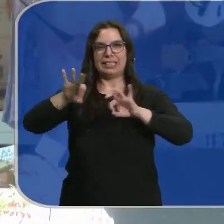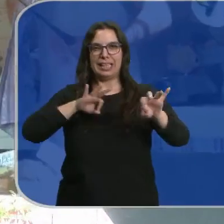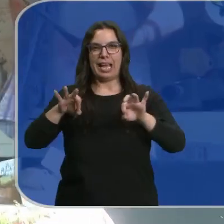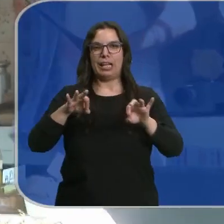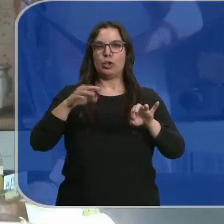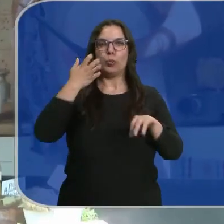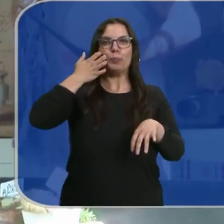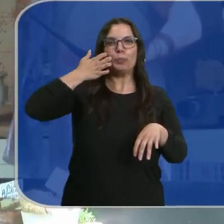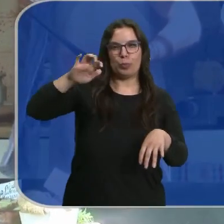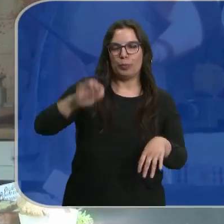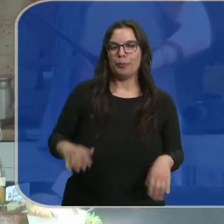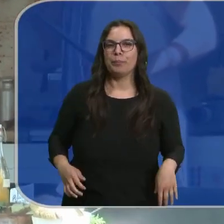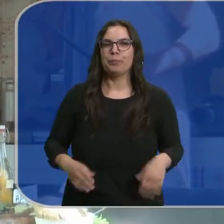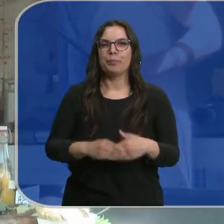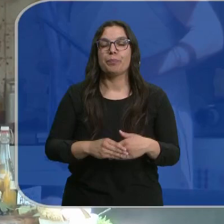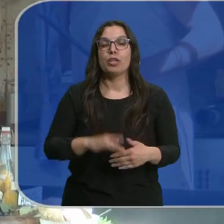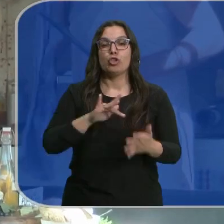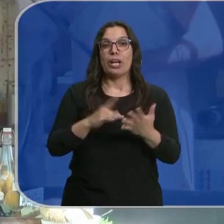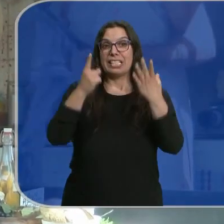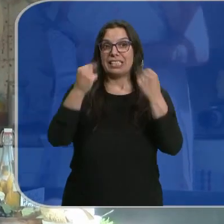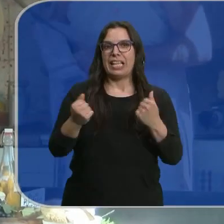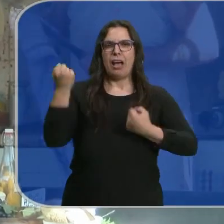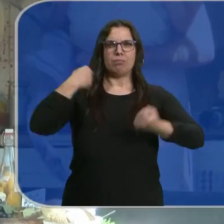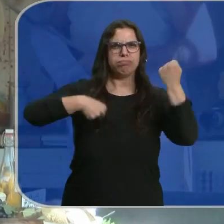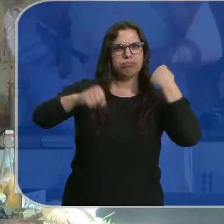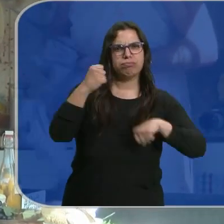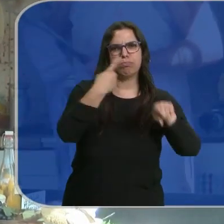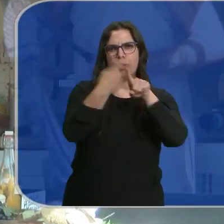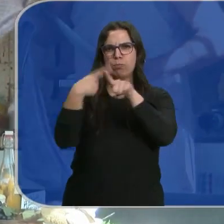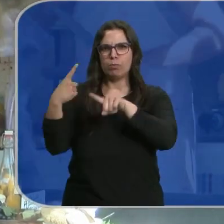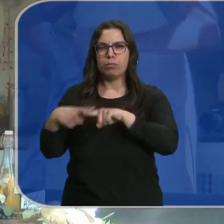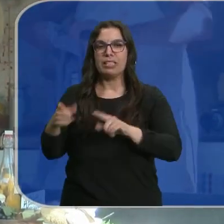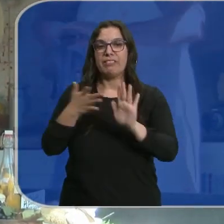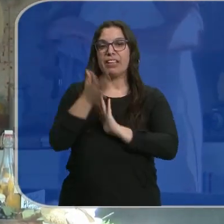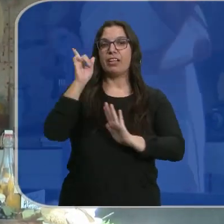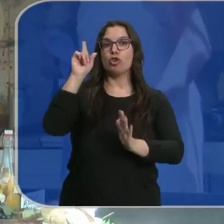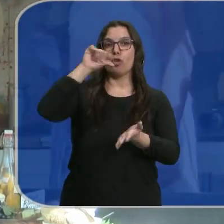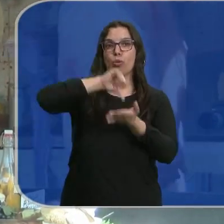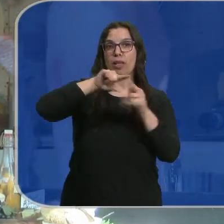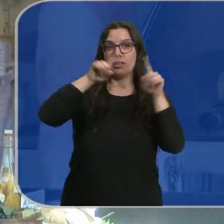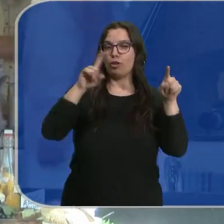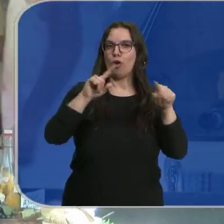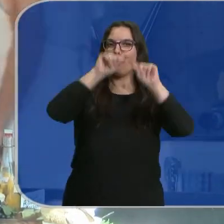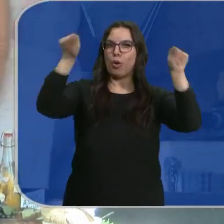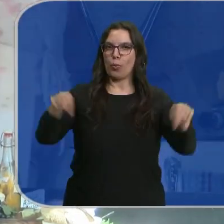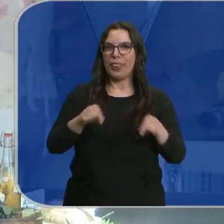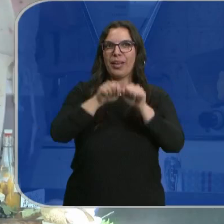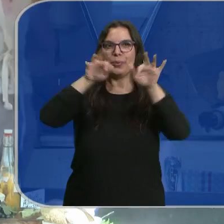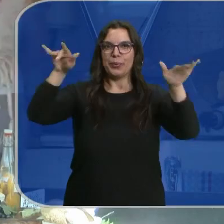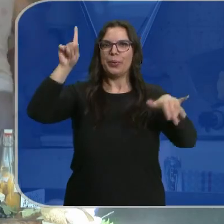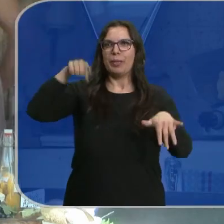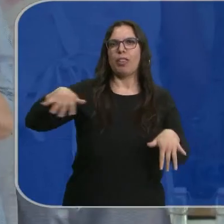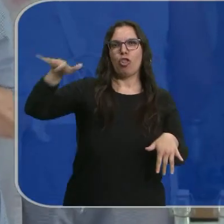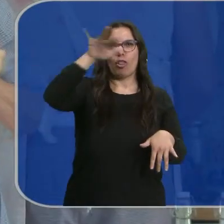Paz, cabaret de Ana Karenina. Son seis días de actuaciones que no solo se quedarán en la capital, saldrán a la provincia y a otros